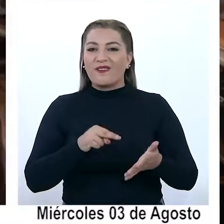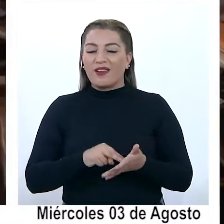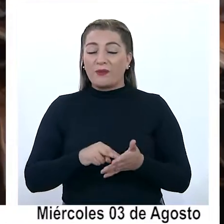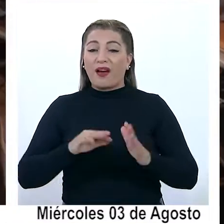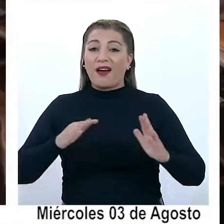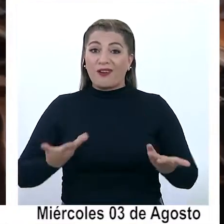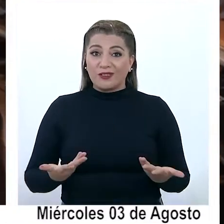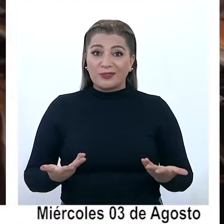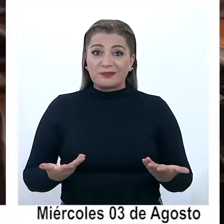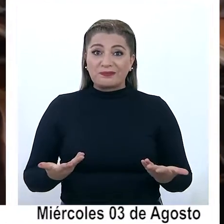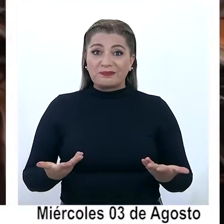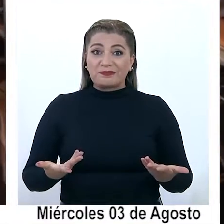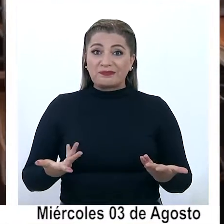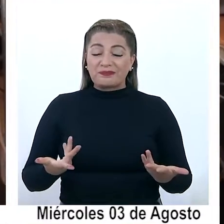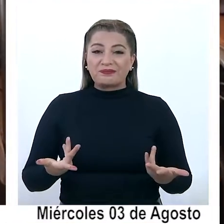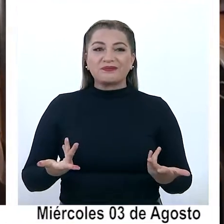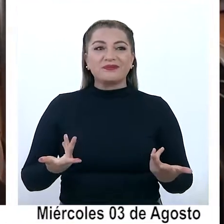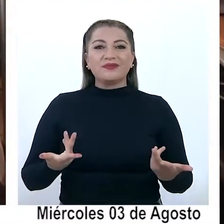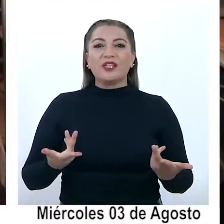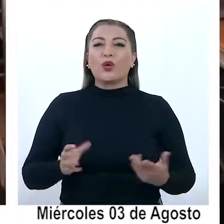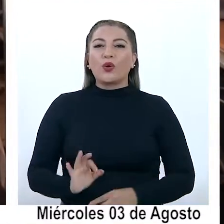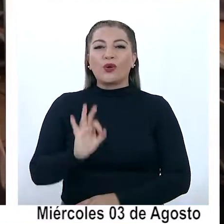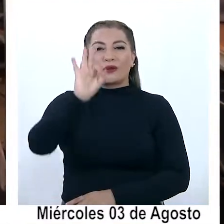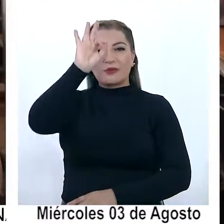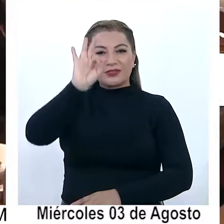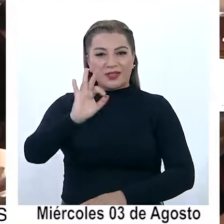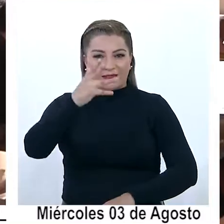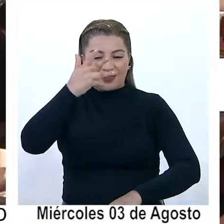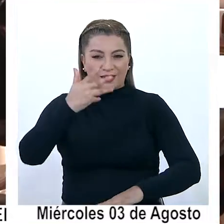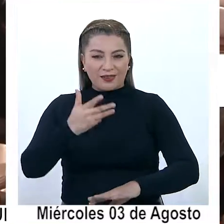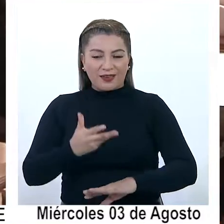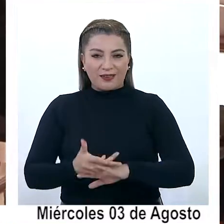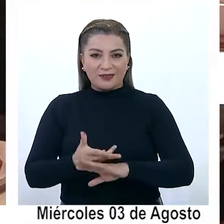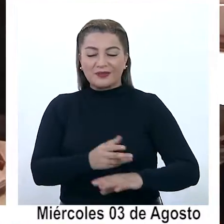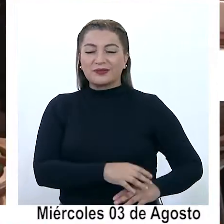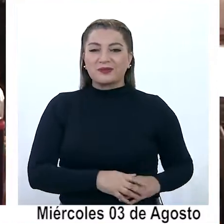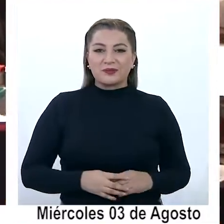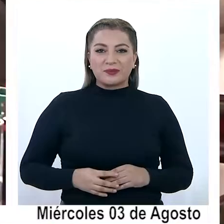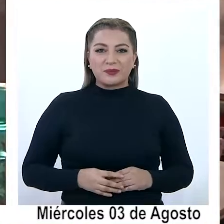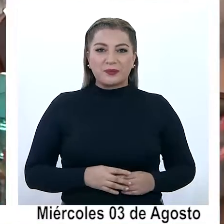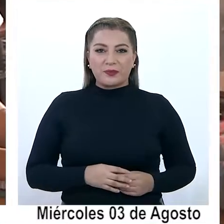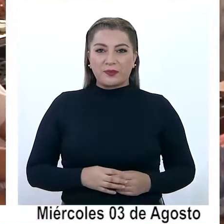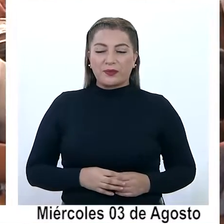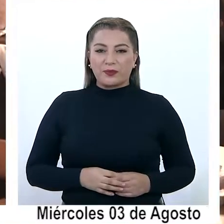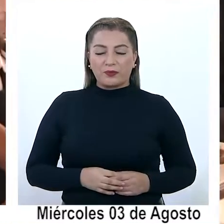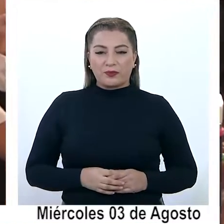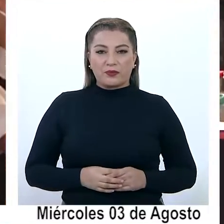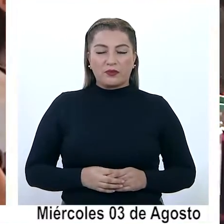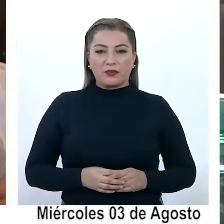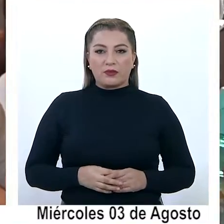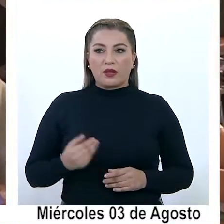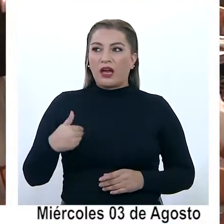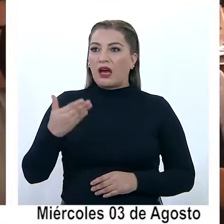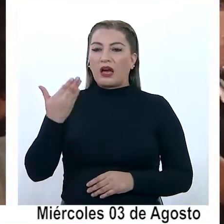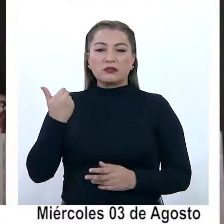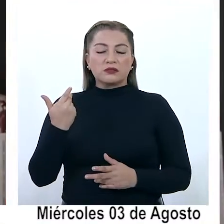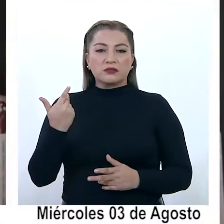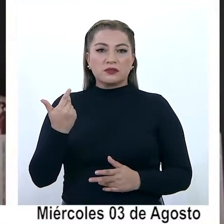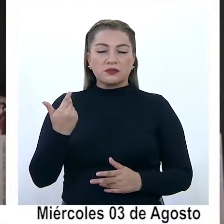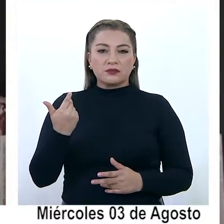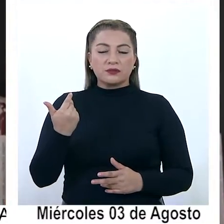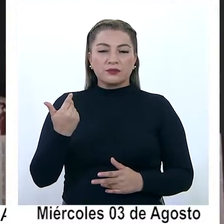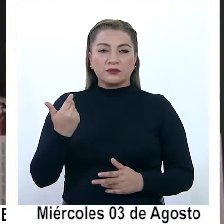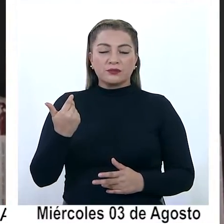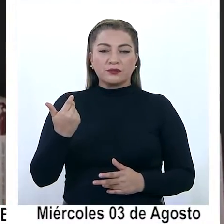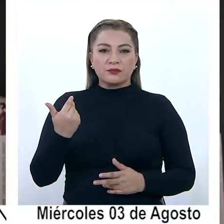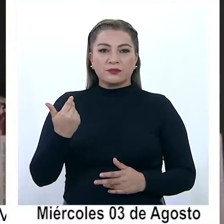corrobora ahora con las cifras entregadas por la autoridad. No teníamos la